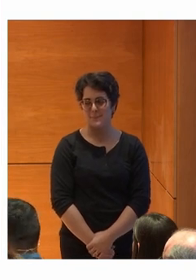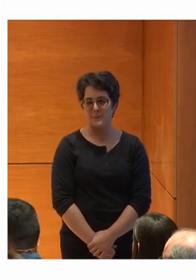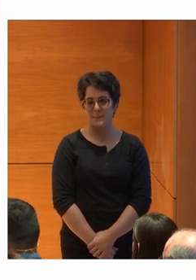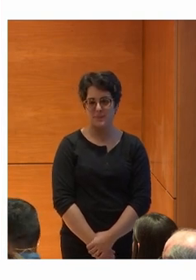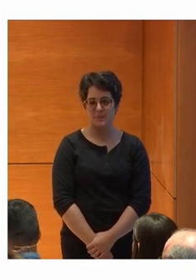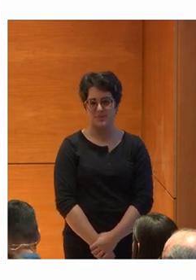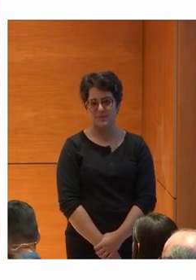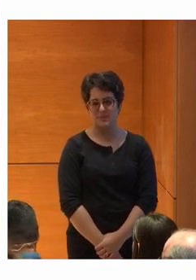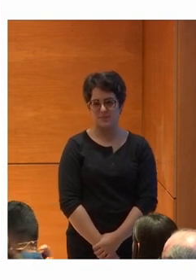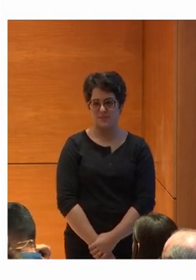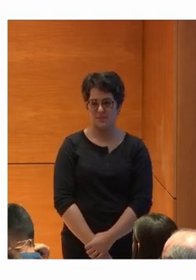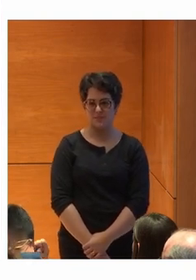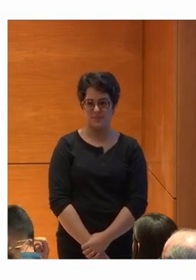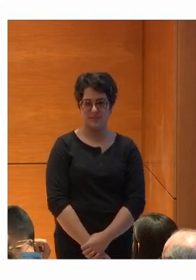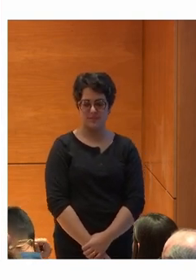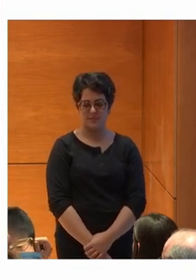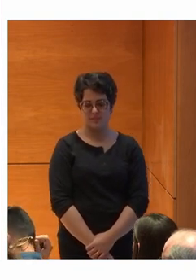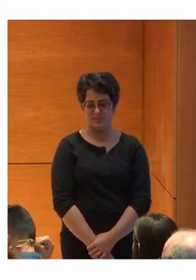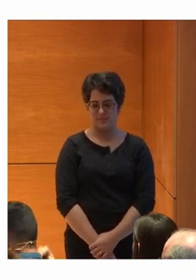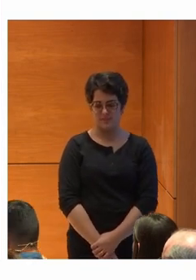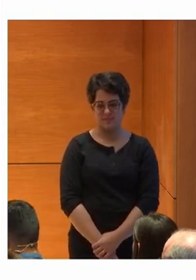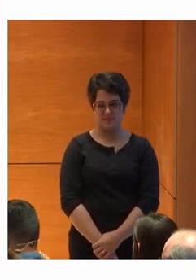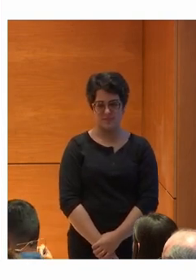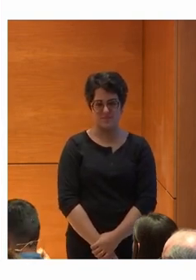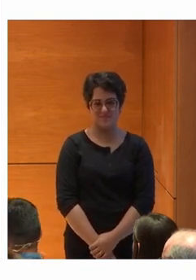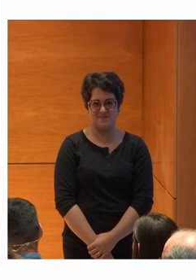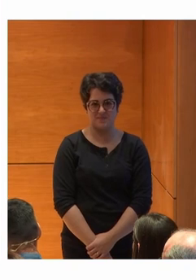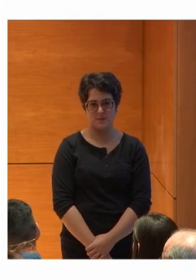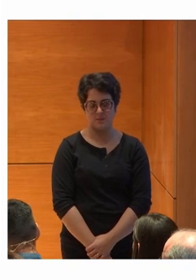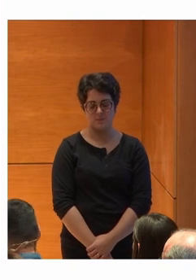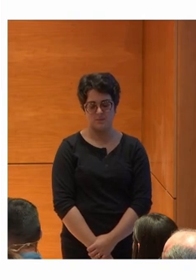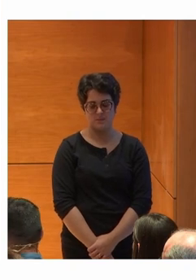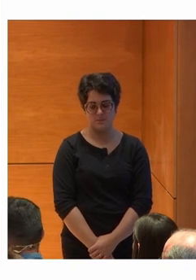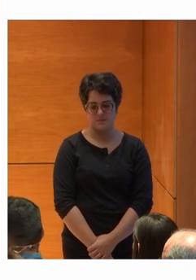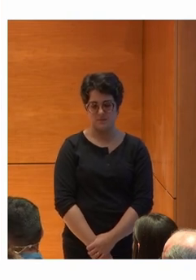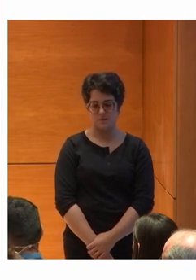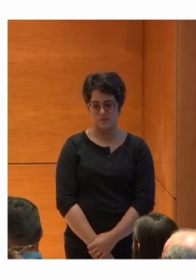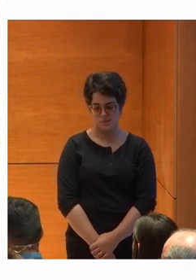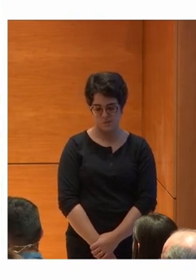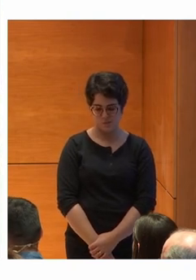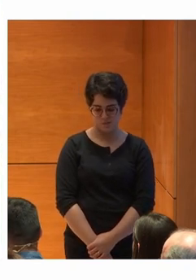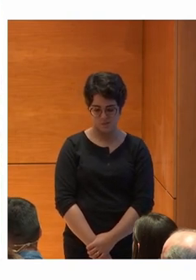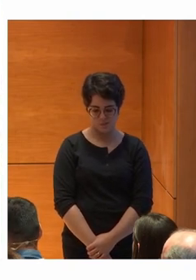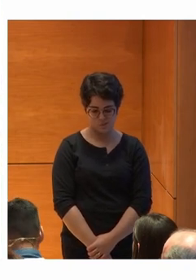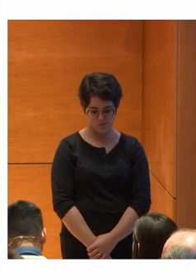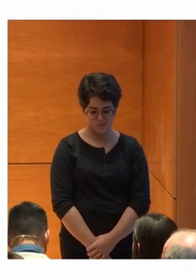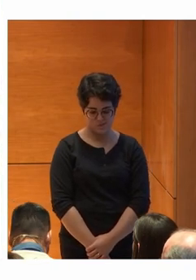dice Que no Que ella Su pareja En la nube Y que está en la nube Que si tú Cuando quieras llamarme Pues